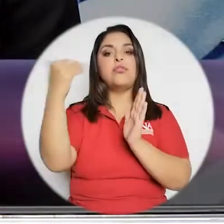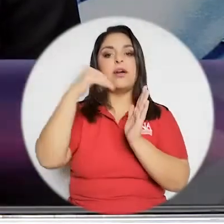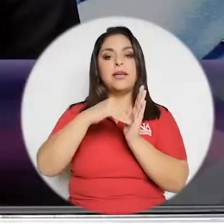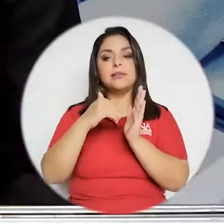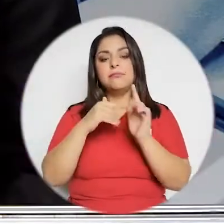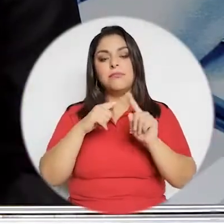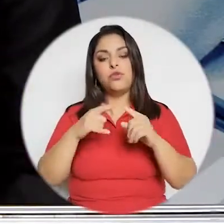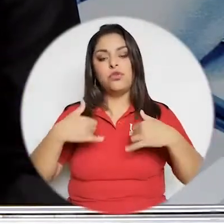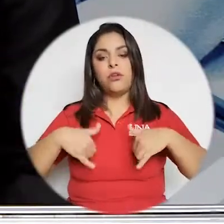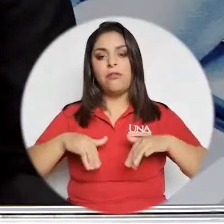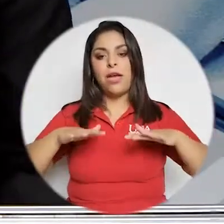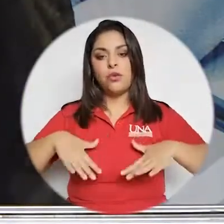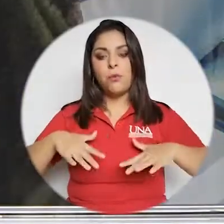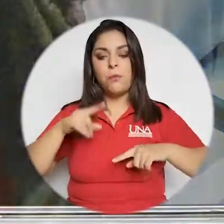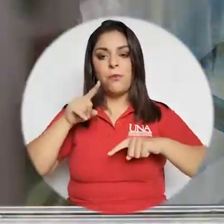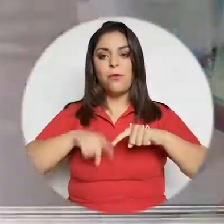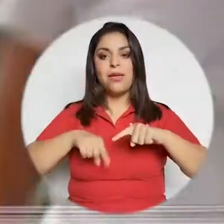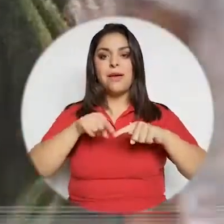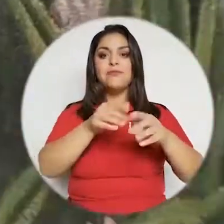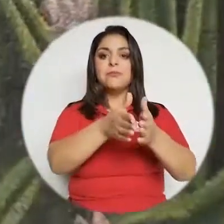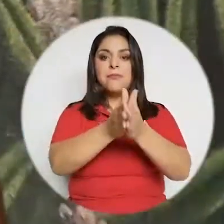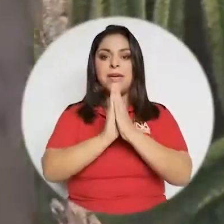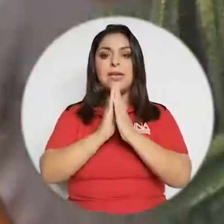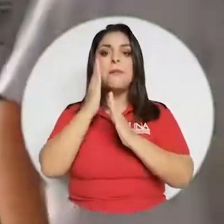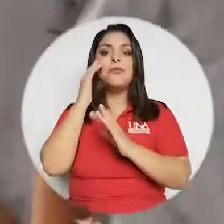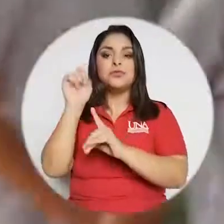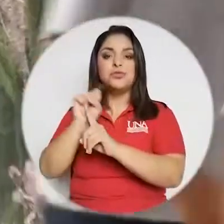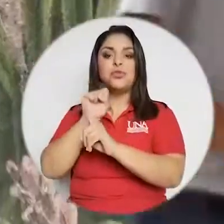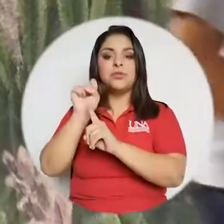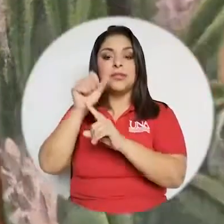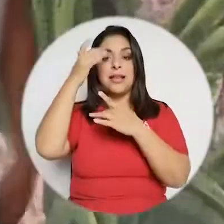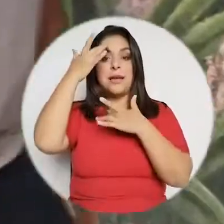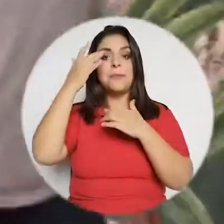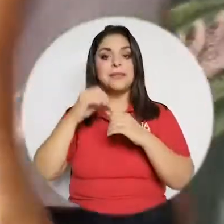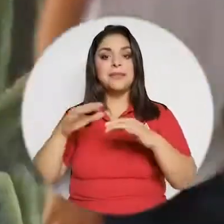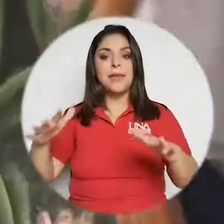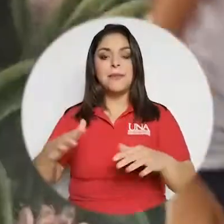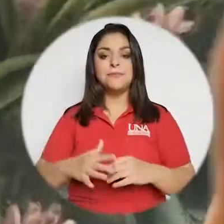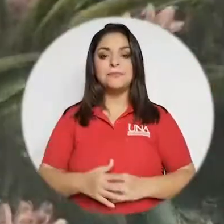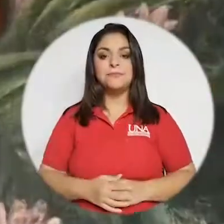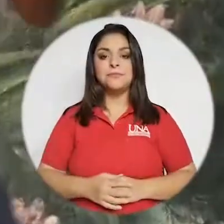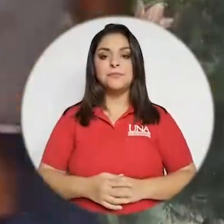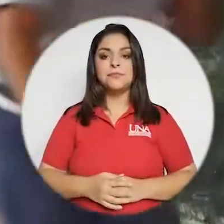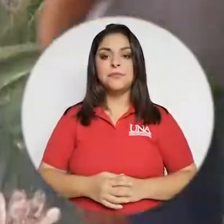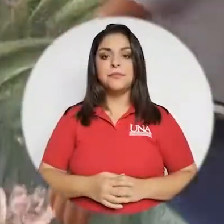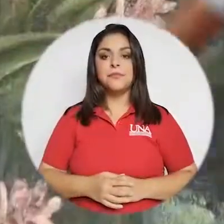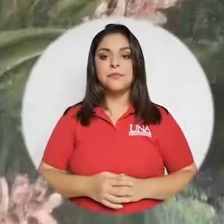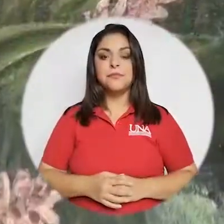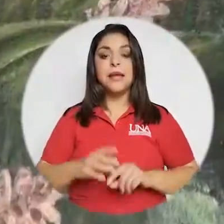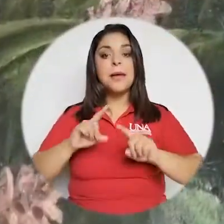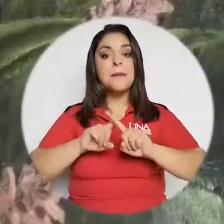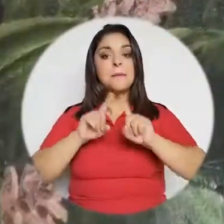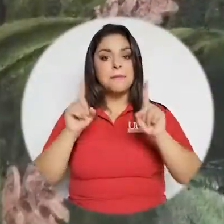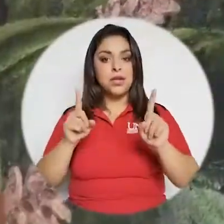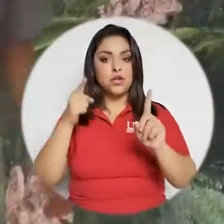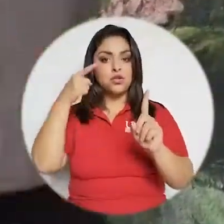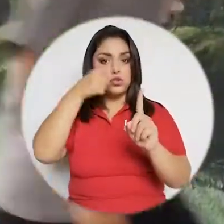regresen. Es algo que en este momento no podemos pedir debido a la situación de la pandemia.